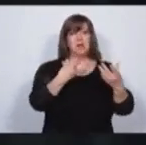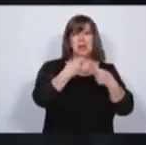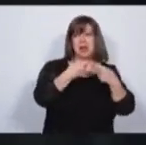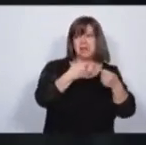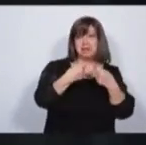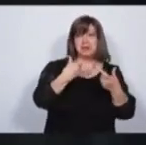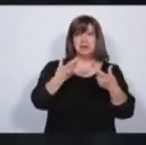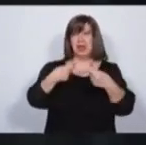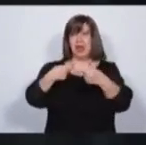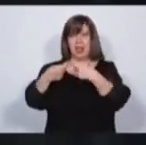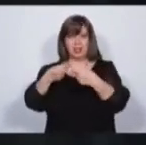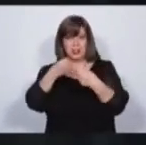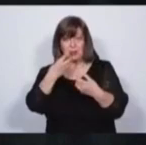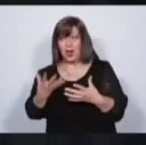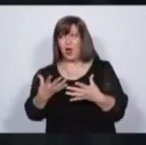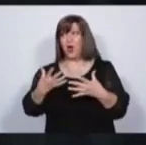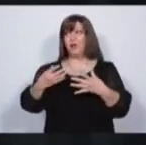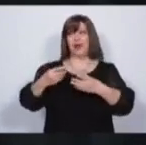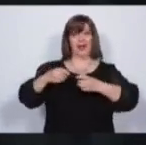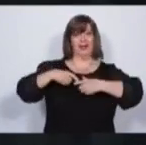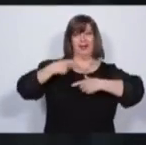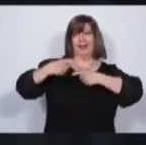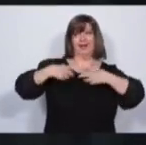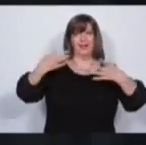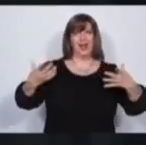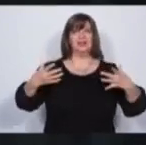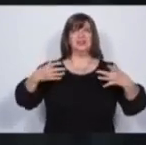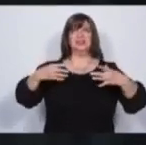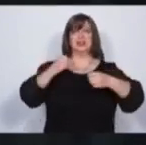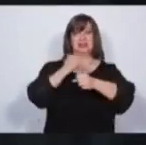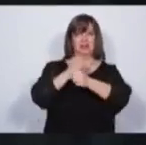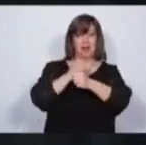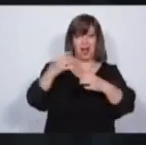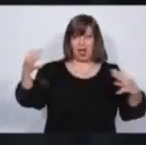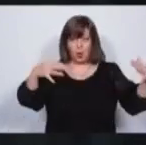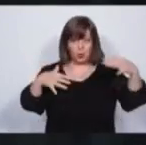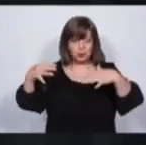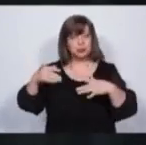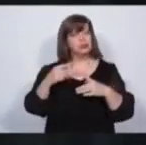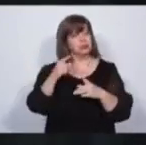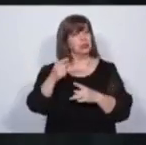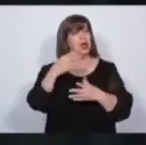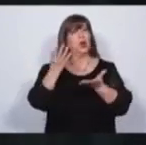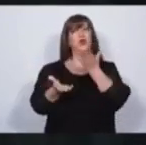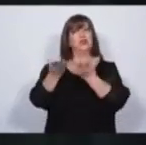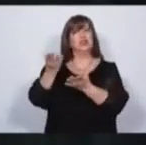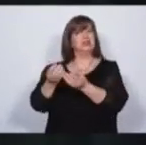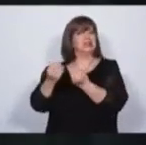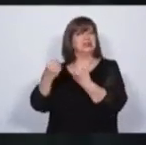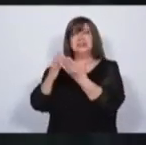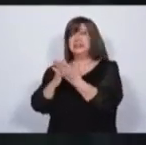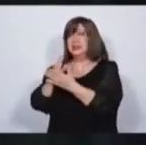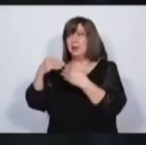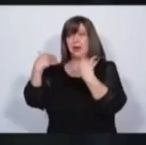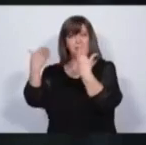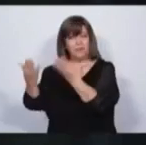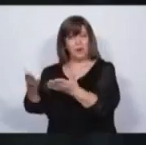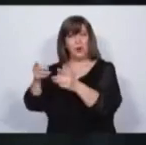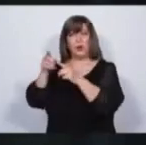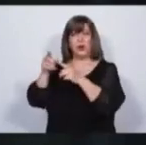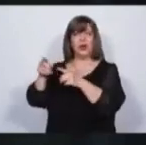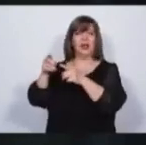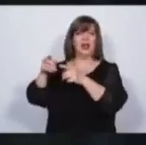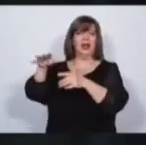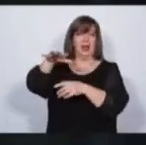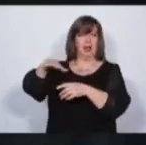comercializar mejor, crear riquezas, generar empleo. La justicia siempre debe estar auditada,